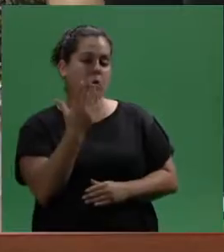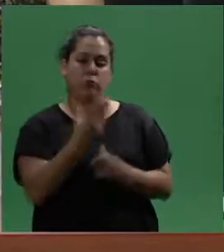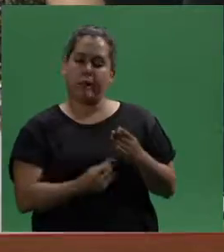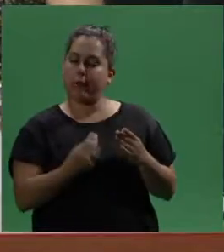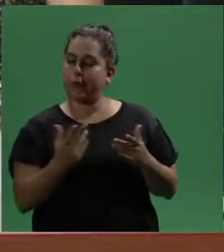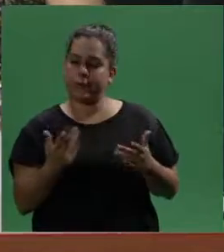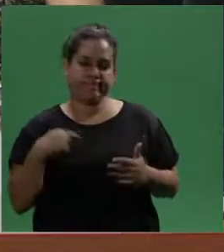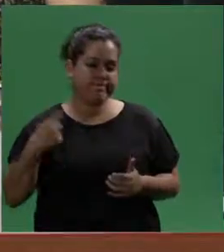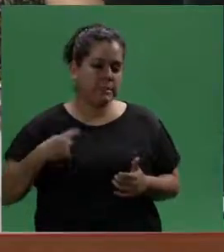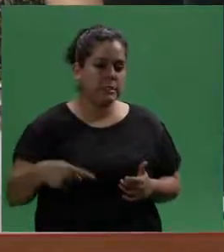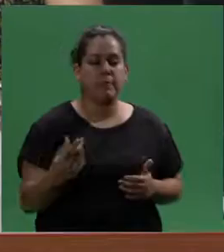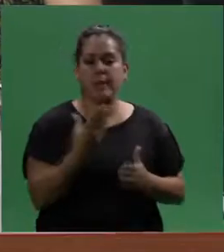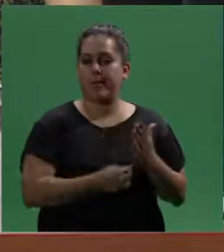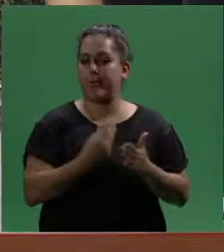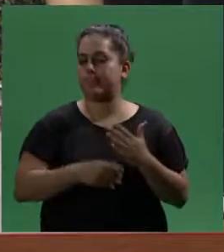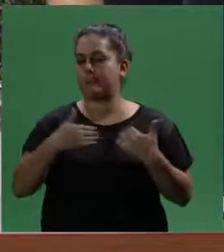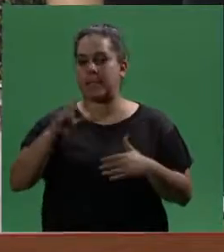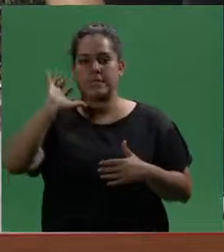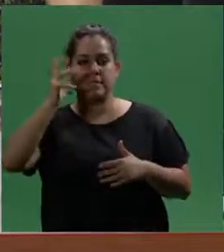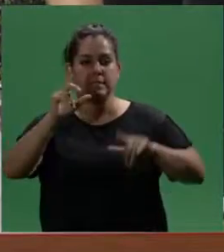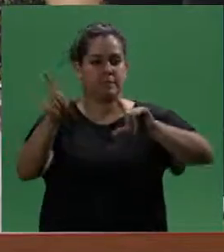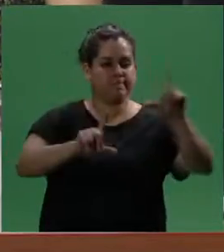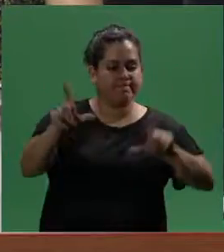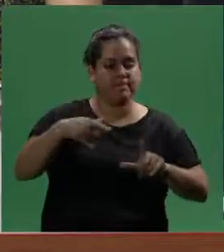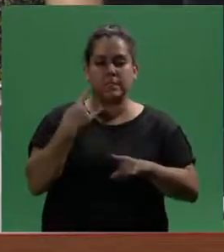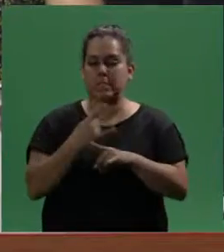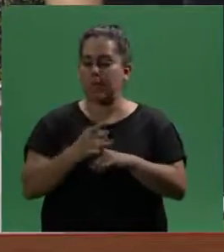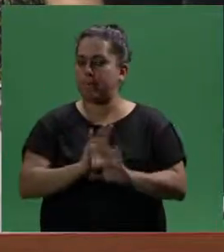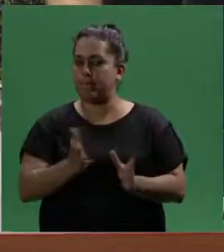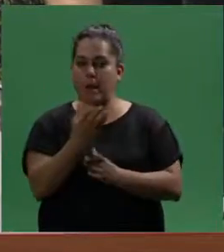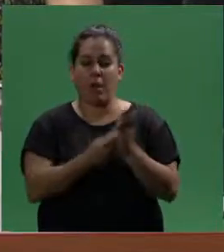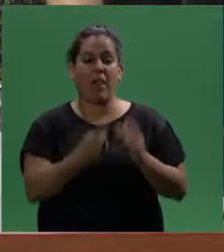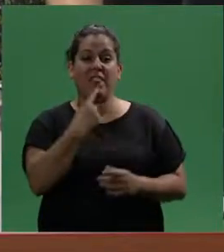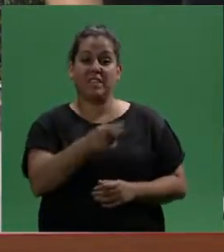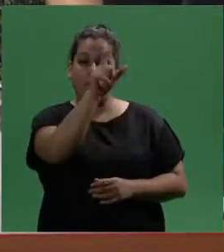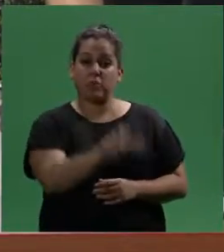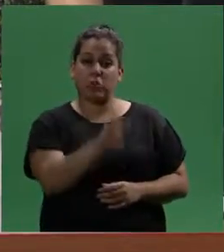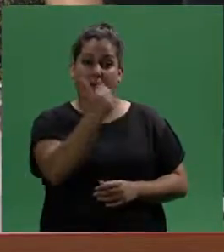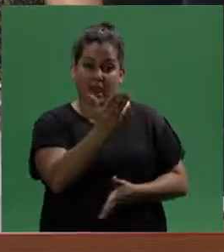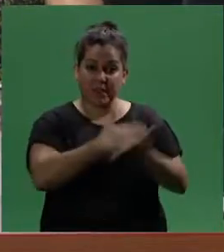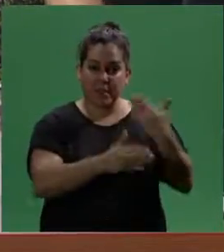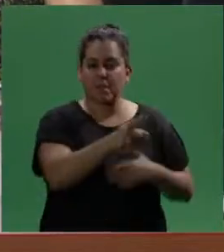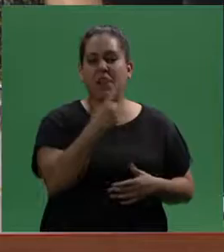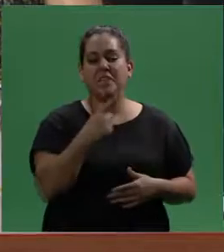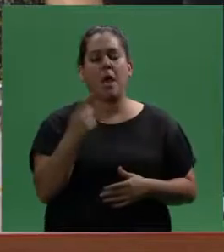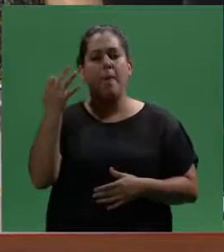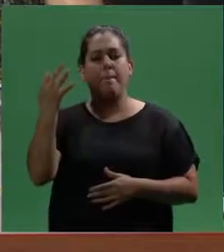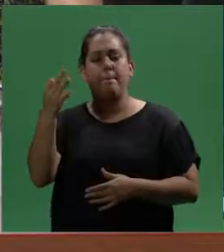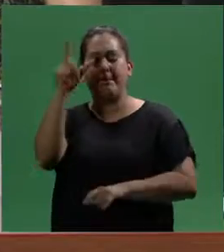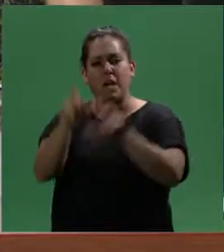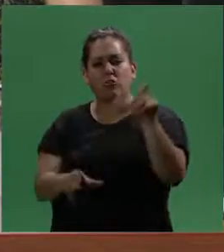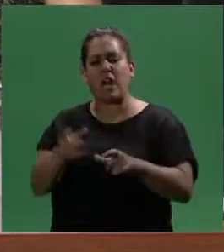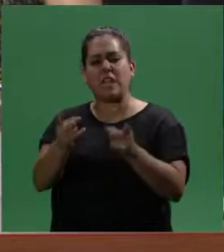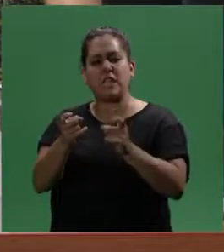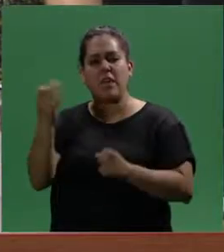un error que se comete muy comúnmente y sobre todo en los medios de comunicación, al tratar a las personas con discapacidad como personas